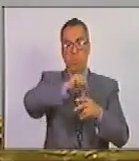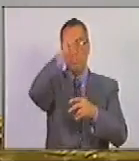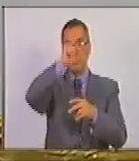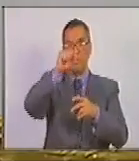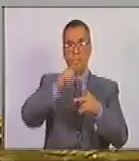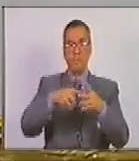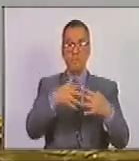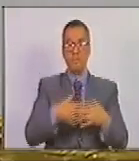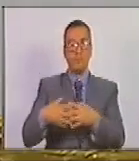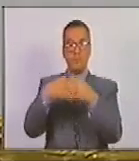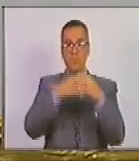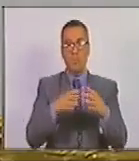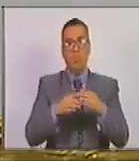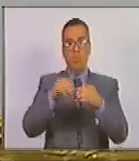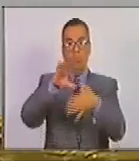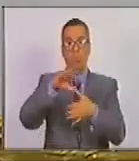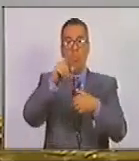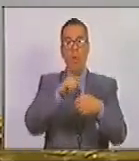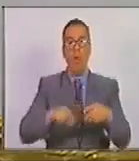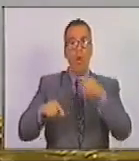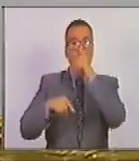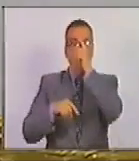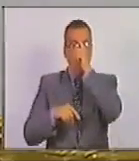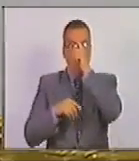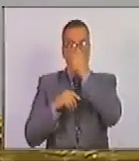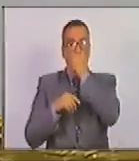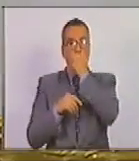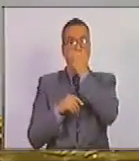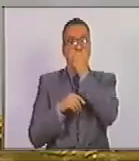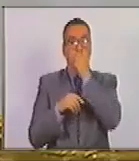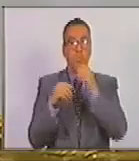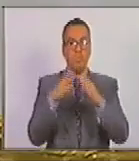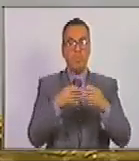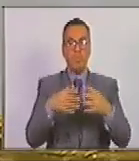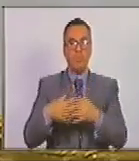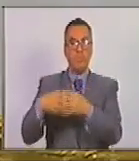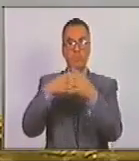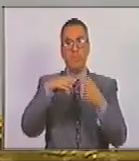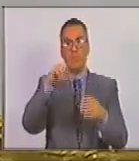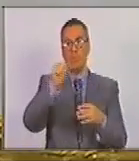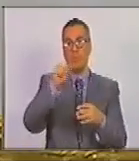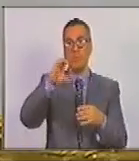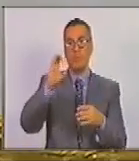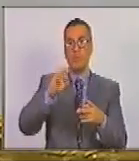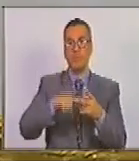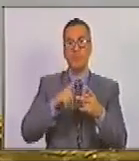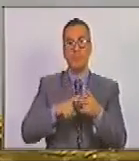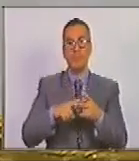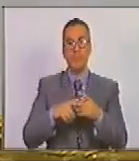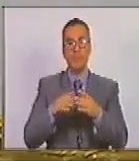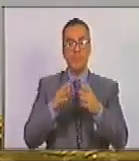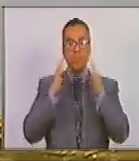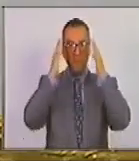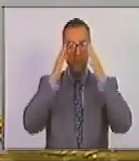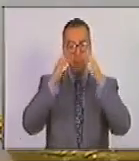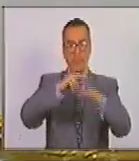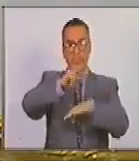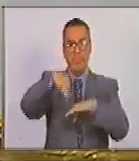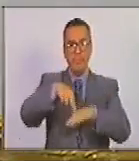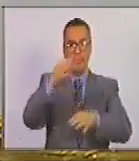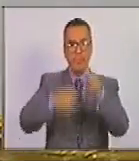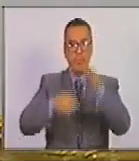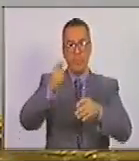Unidos la Organización de Estados Americanos la Compañía de Seguridad Norteamericana Silver Corp Consejo de Seguridad Nacional la